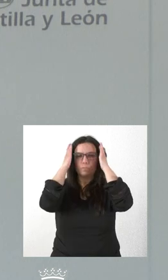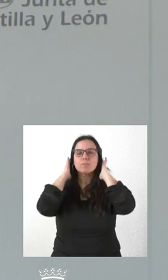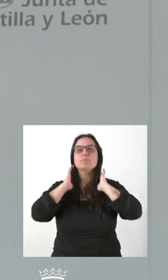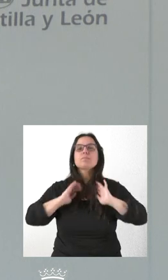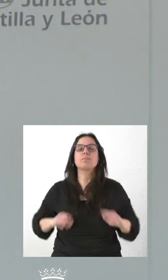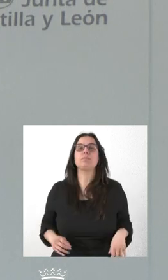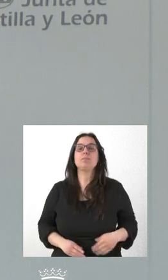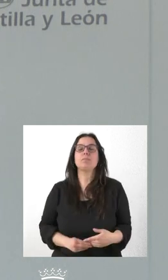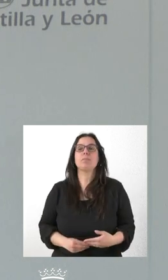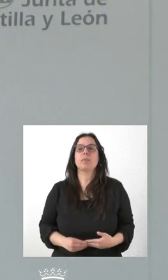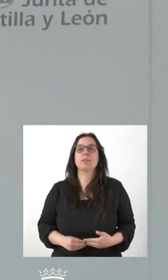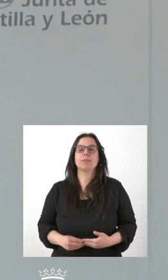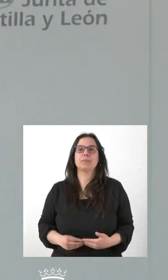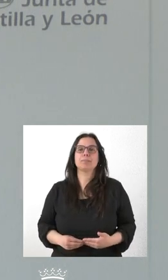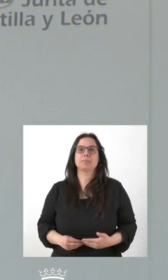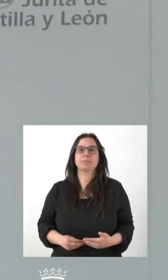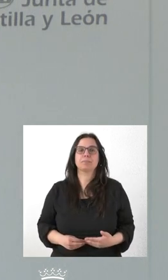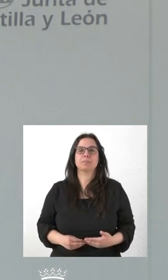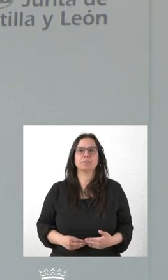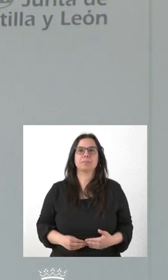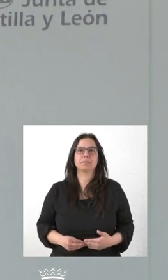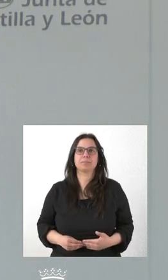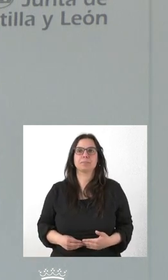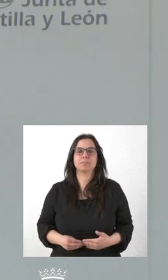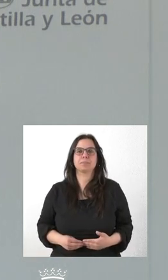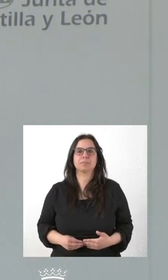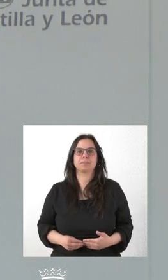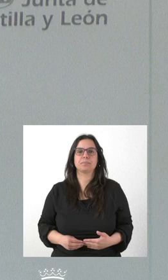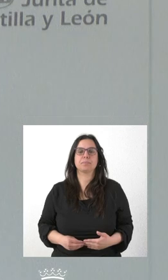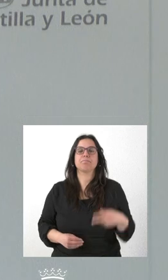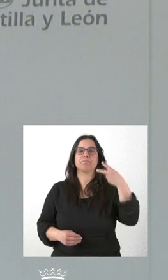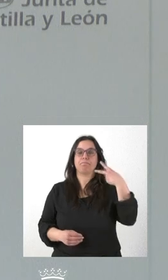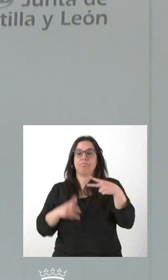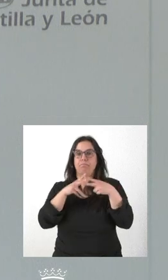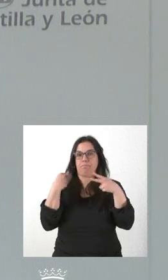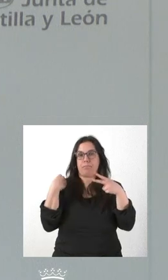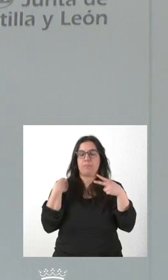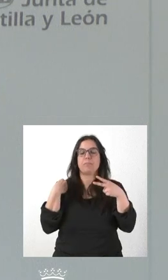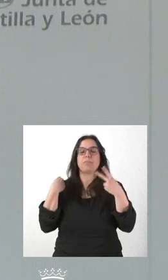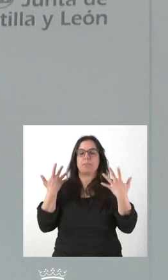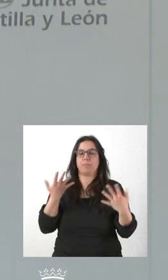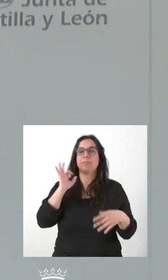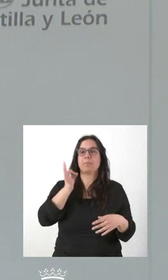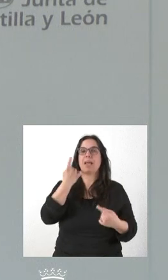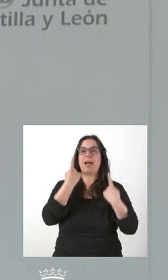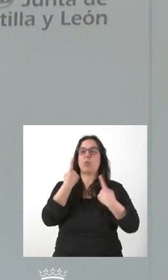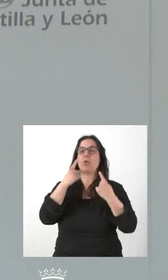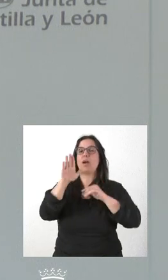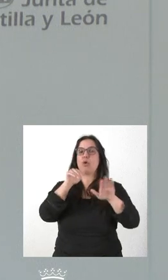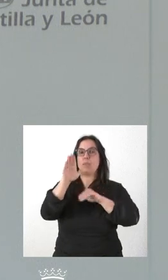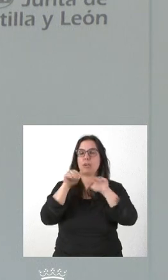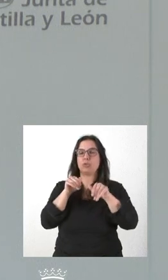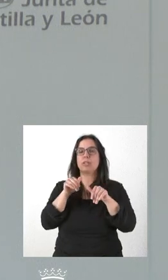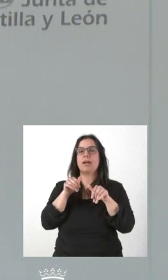Pues las dos cuestiones que usted plantea, efectivamente, en algunas convocatorias son